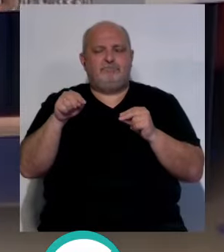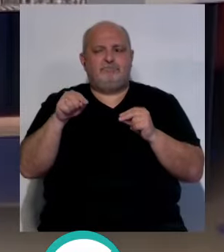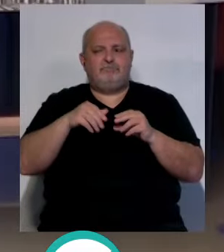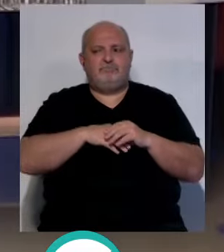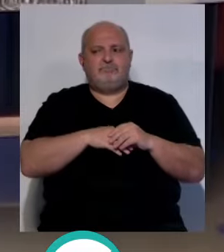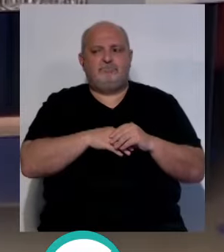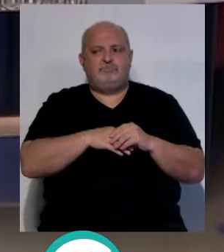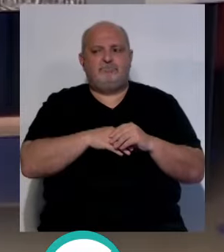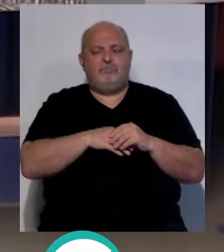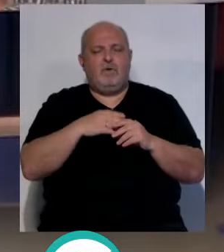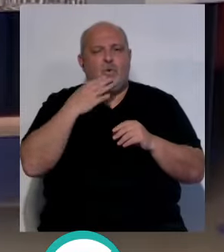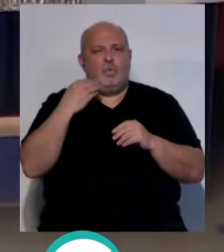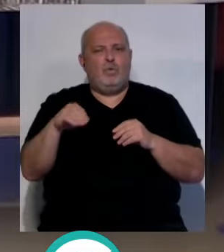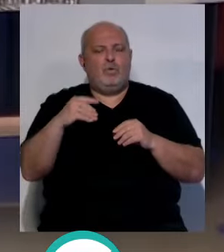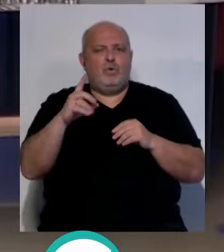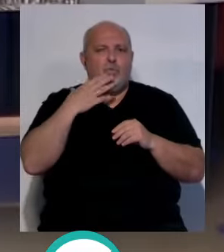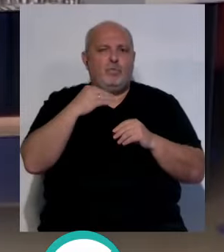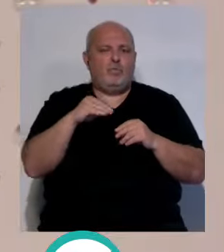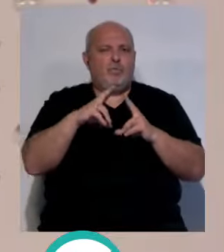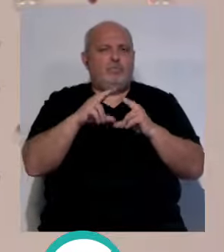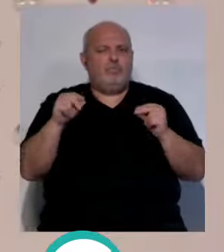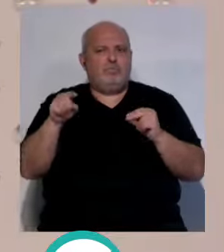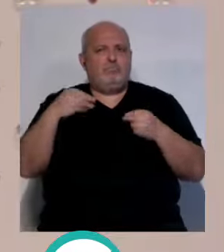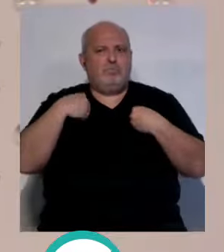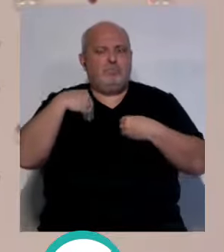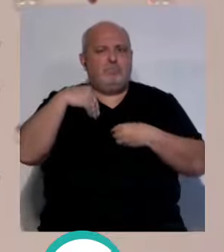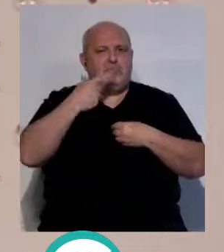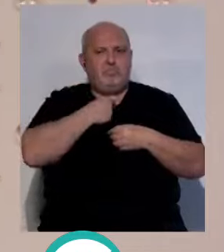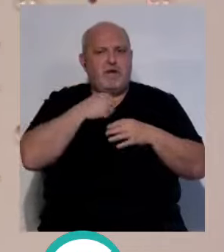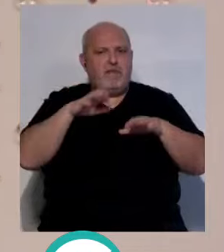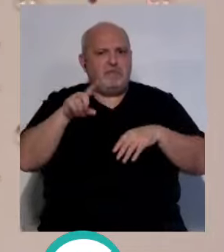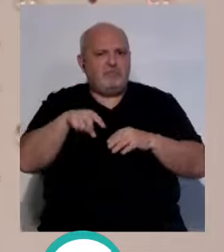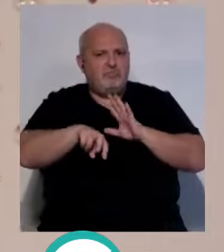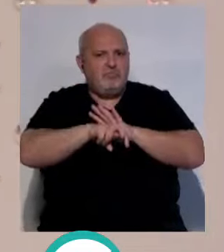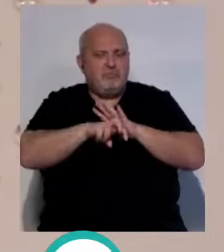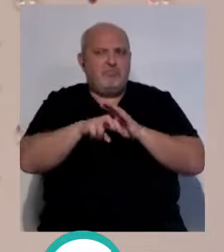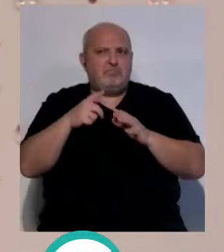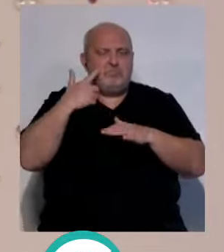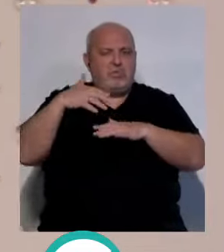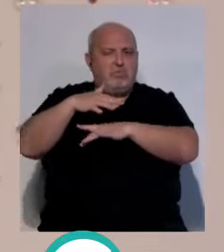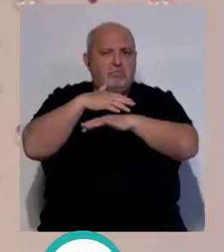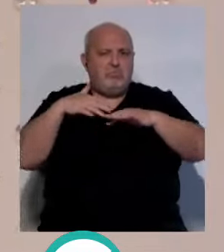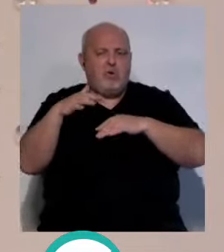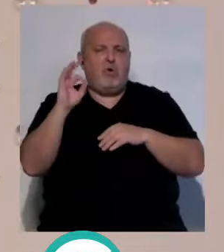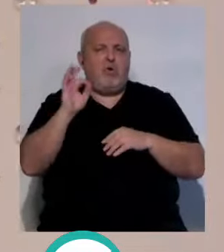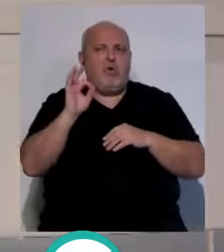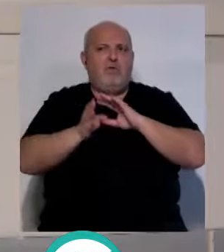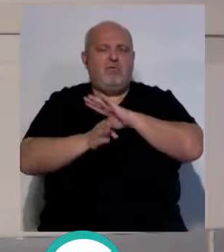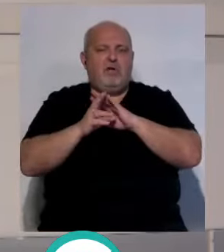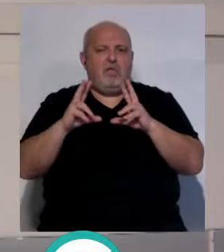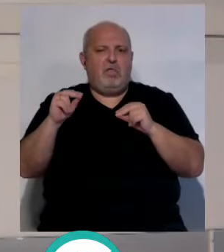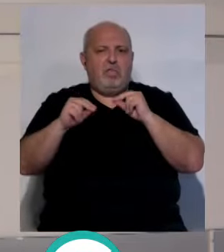David, la juventud y no juventud de la UCA. ¿Vive el Cádiz? ¿Es notorio, digo yo? ¿Sale a